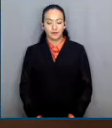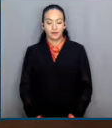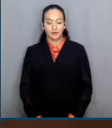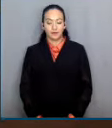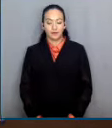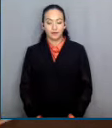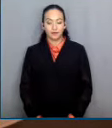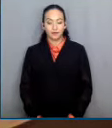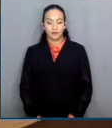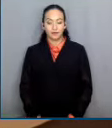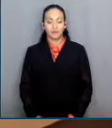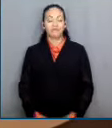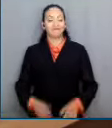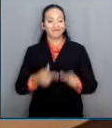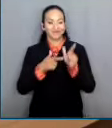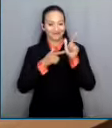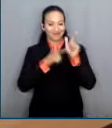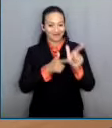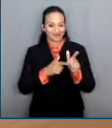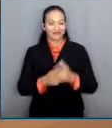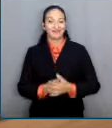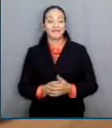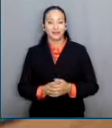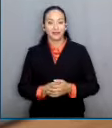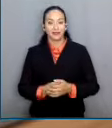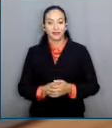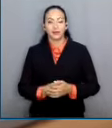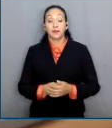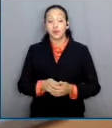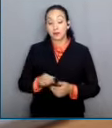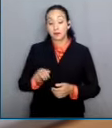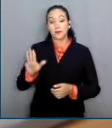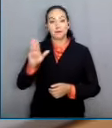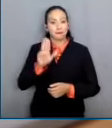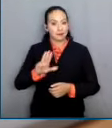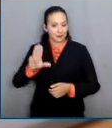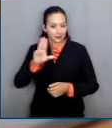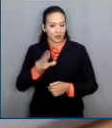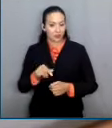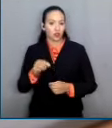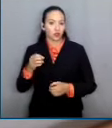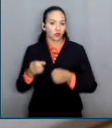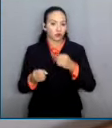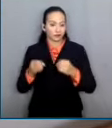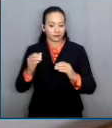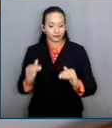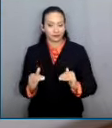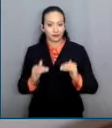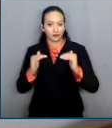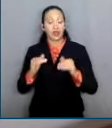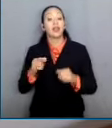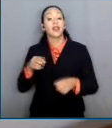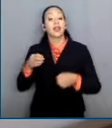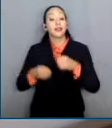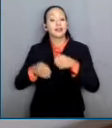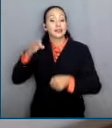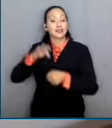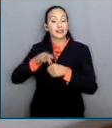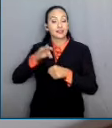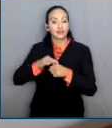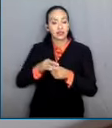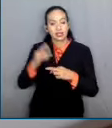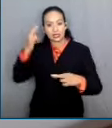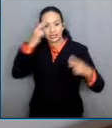Continuamos con las noticias. En su sesión de este miércoles, la Sala Superior del Tribunal Electoral resolvió 70 medios de impugnación,